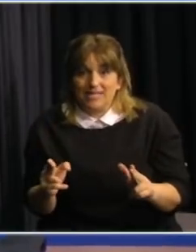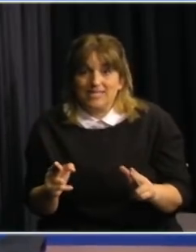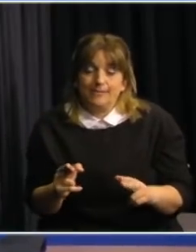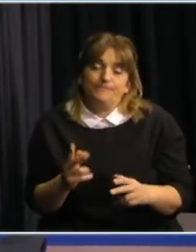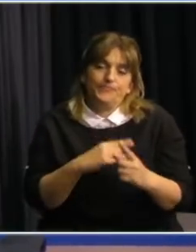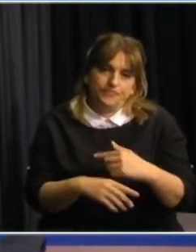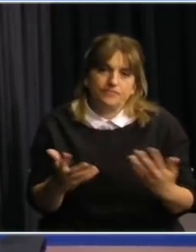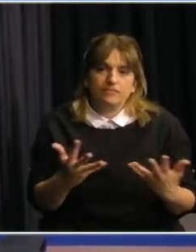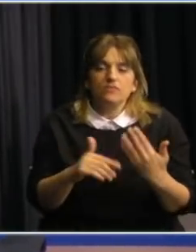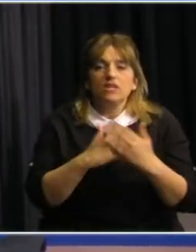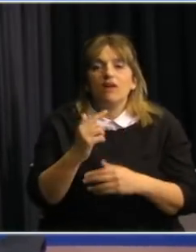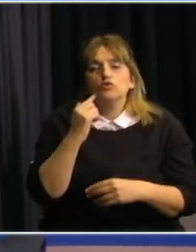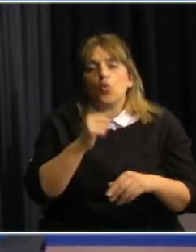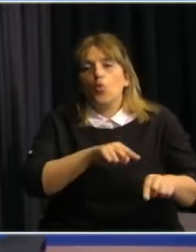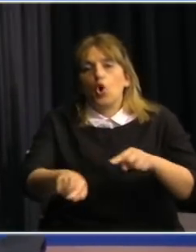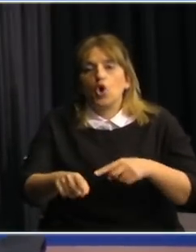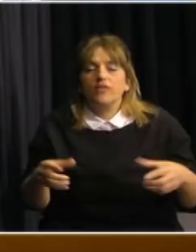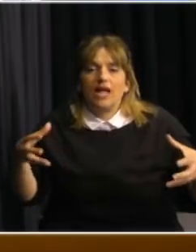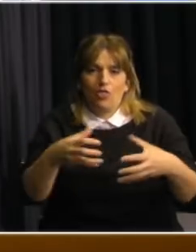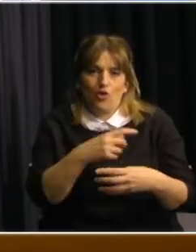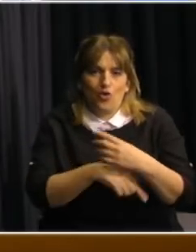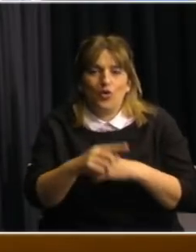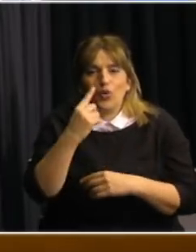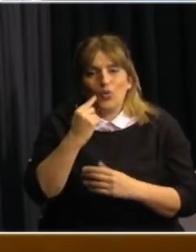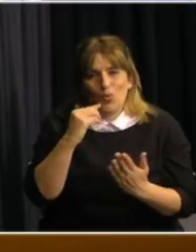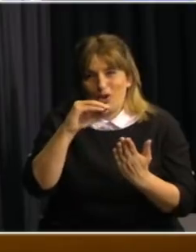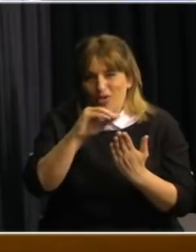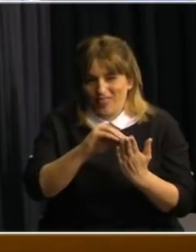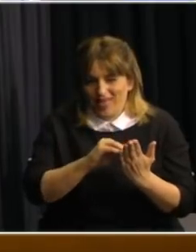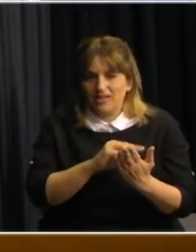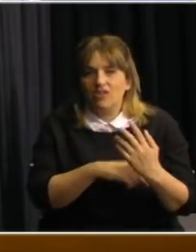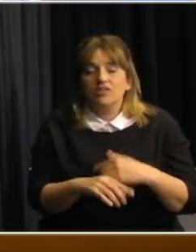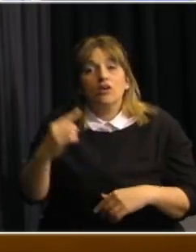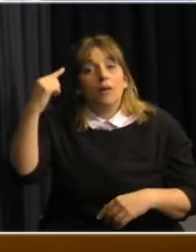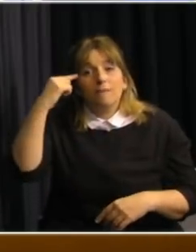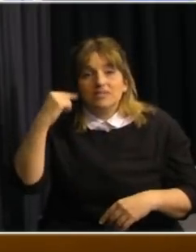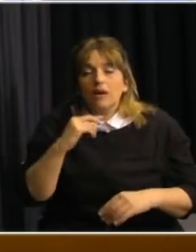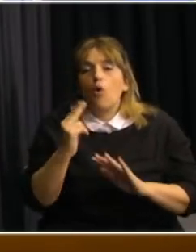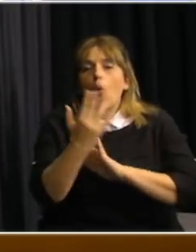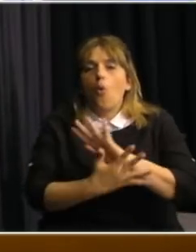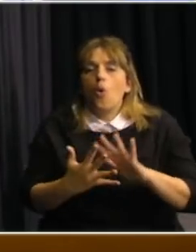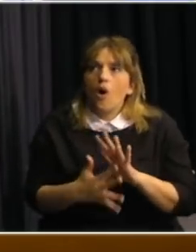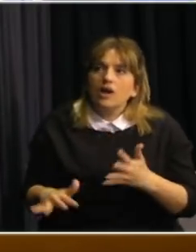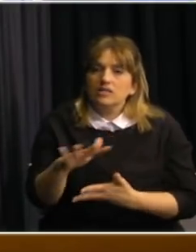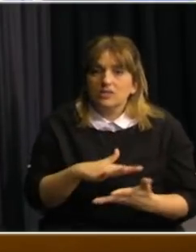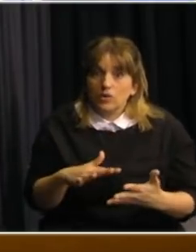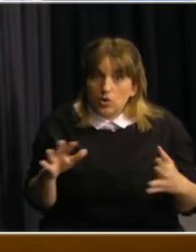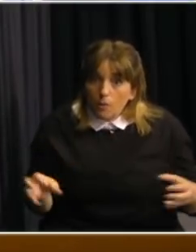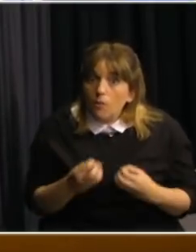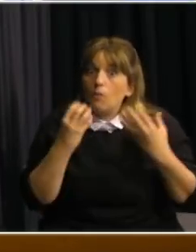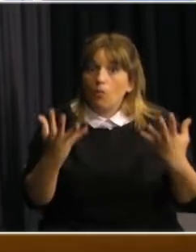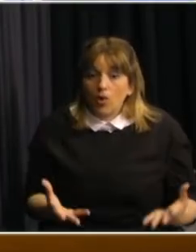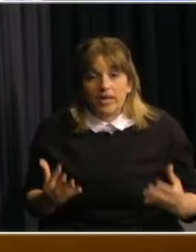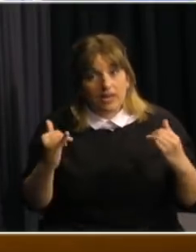antes de darle la palabra al coordinador de modelos y datos, pensamos que Uruguay está todavía en una situación muy favorable,